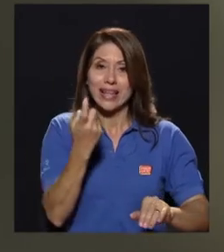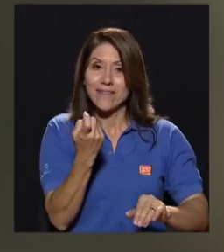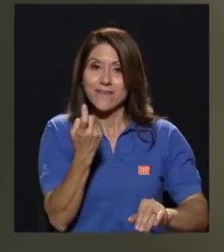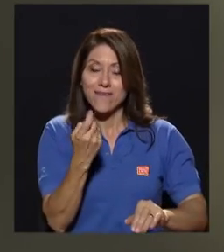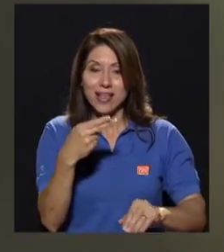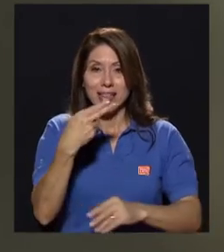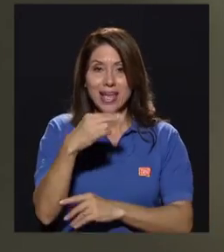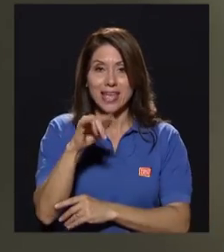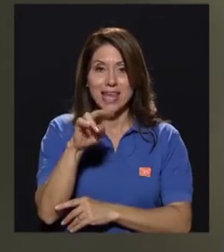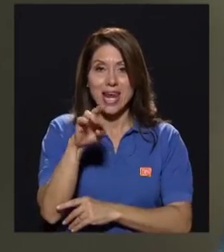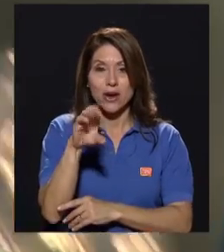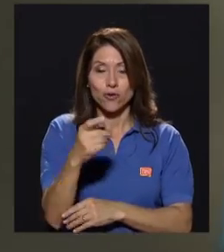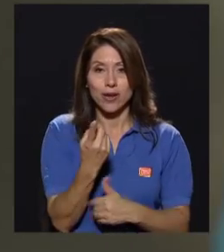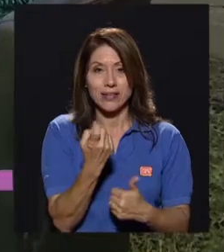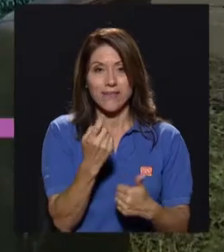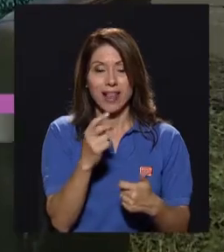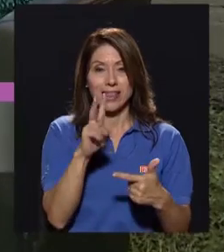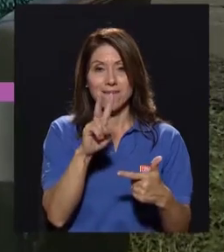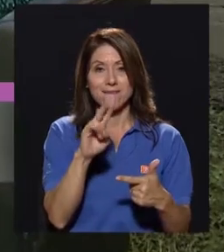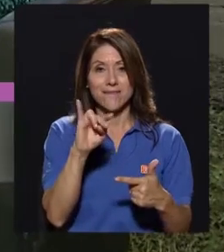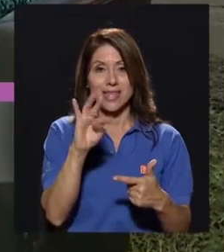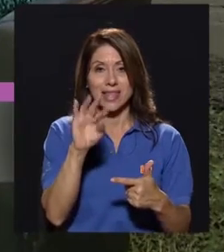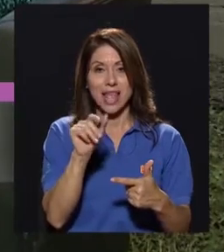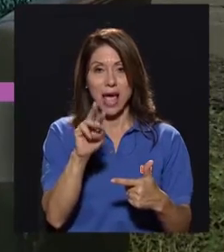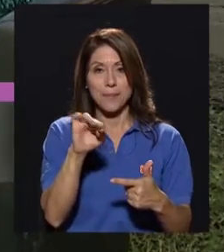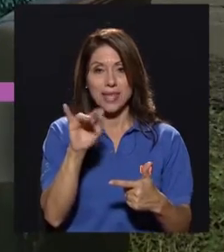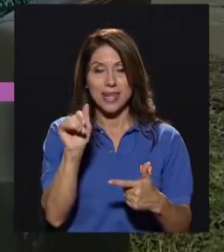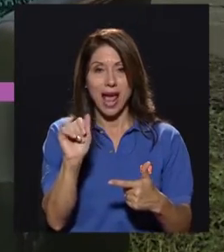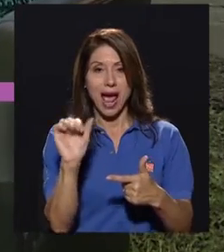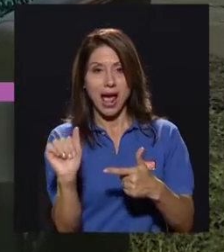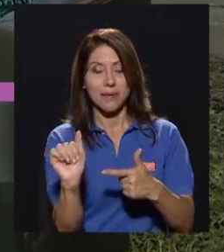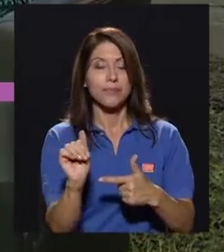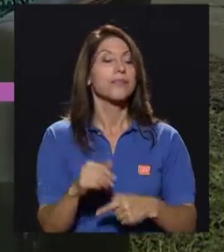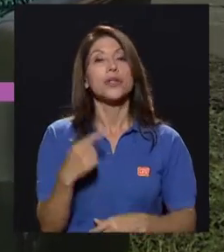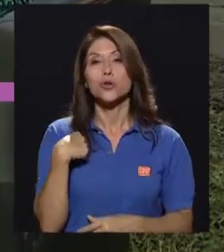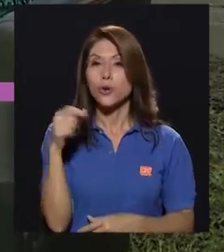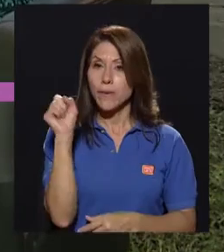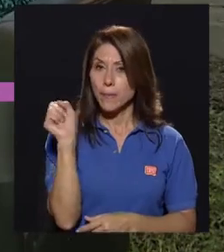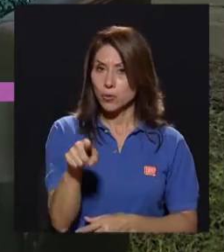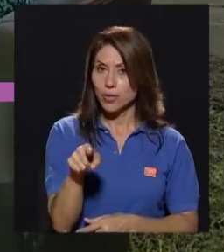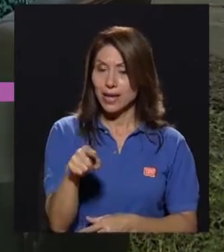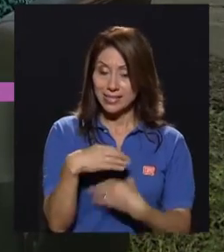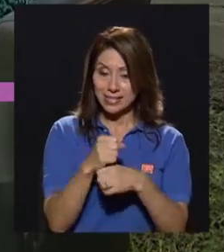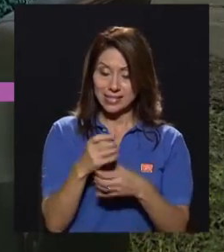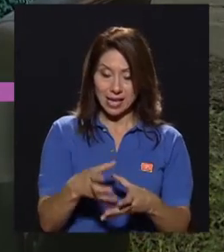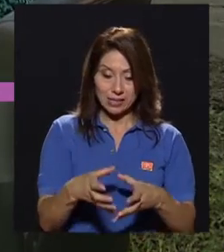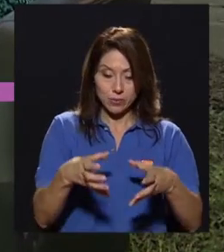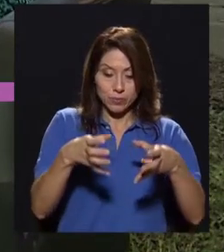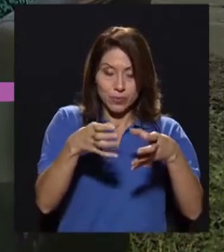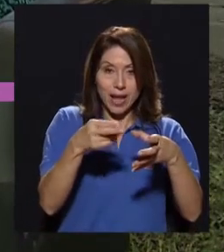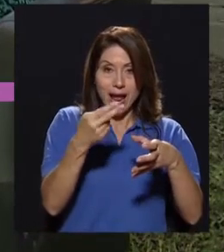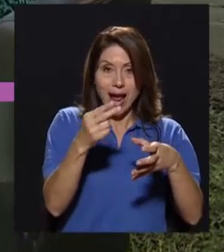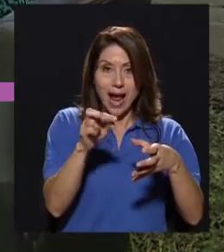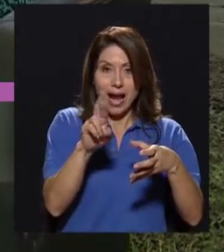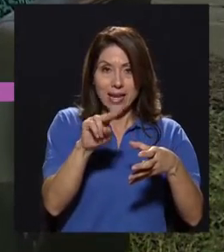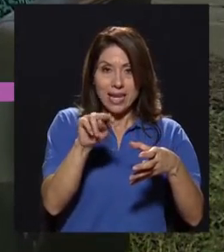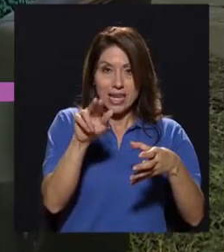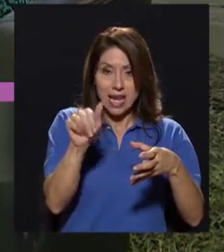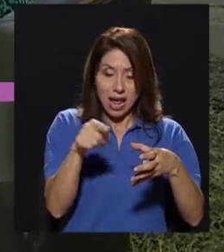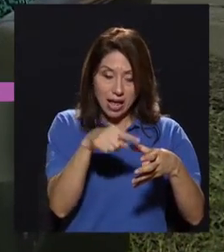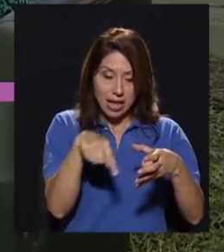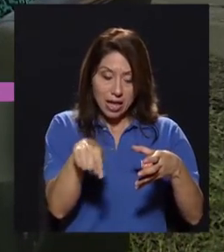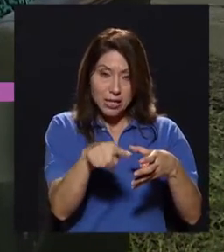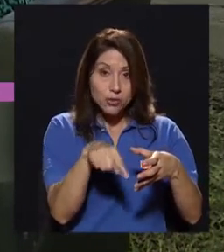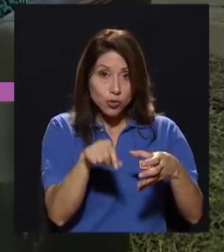hierro, vitamina A. Eso te iba a preguntar, si la producción de la harina o de los ingredientes a partir de los